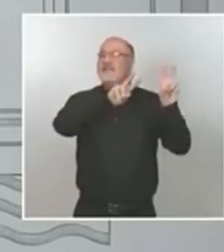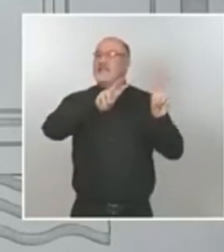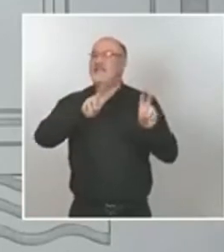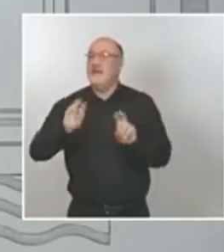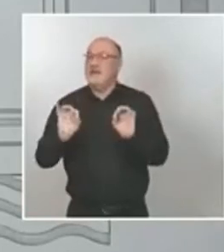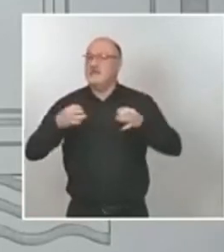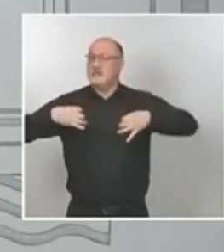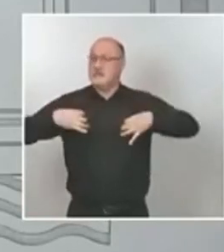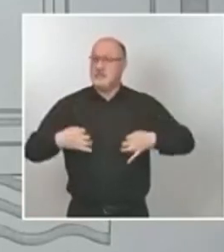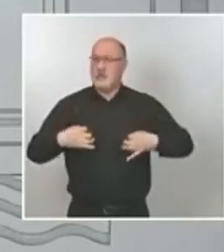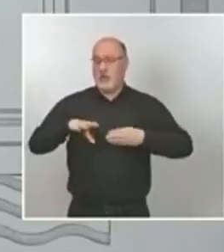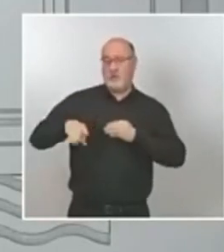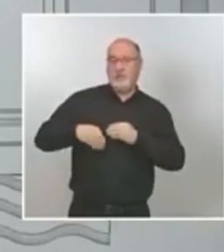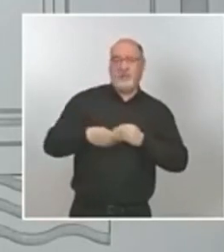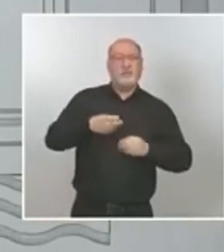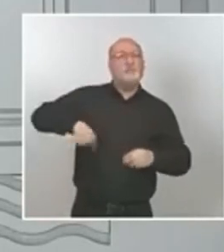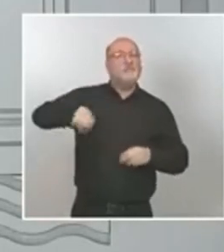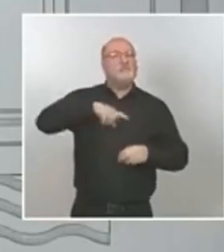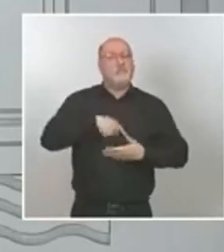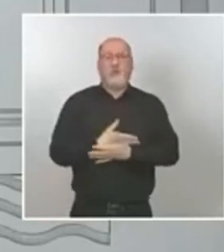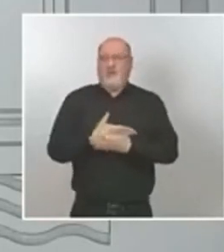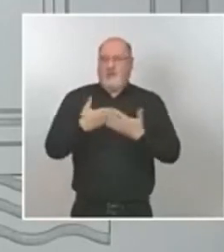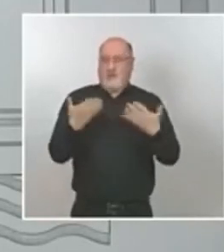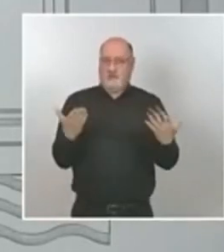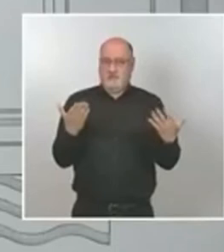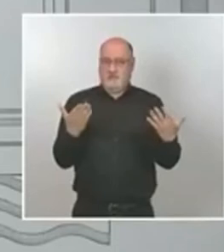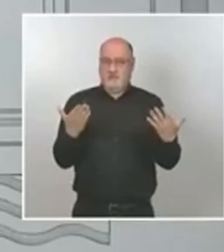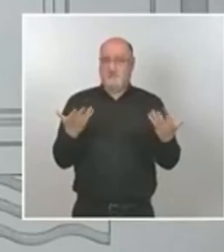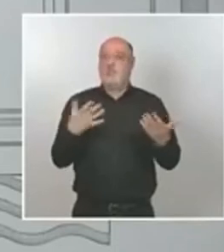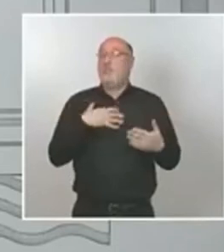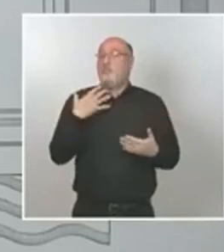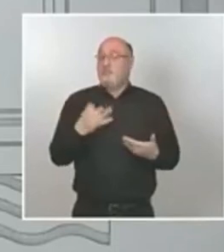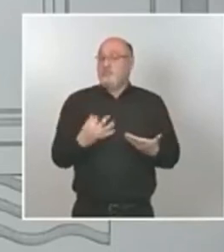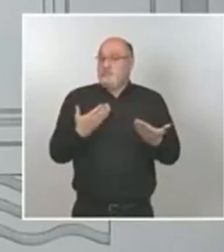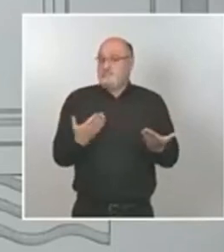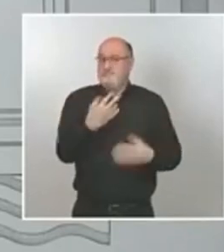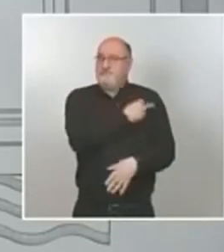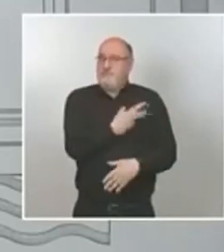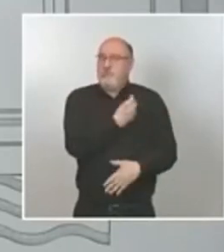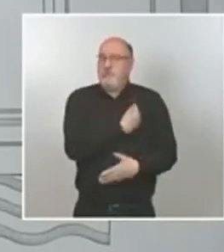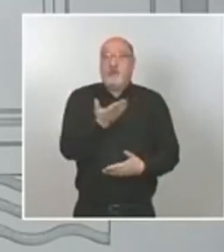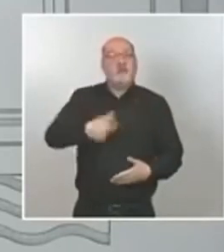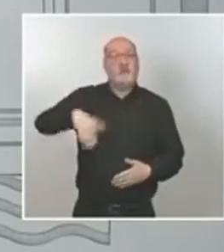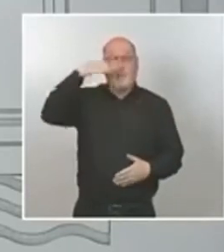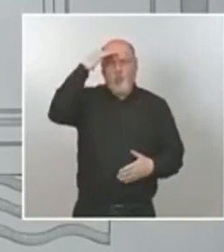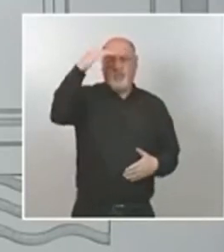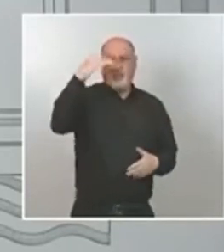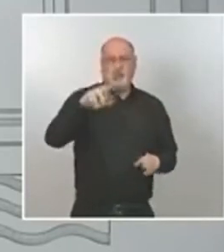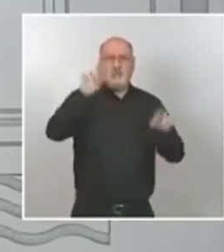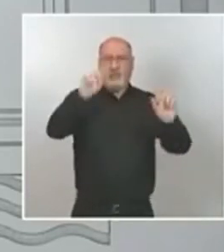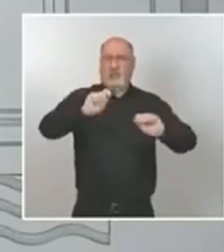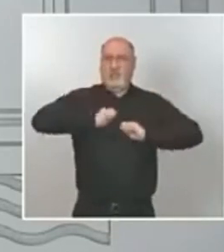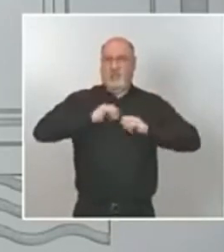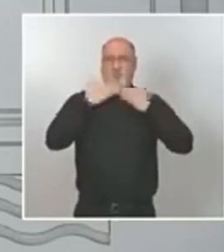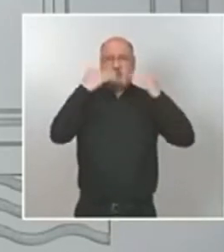contribuir a esa generación de confianza puesto que estamos ante vacunas que son nuestro horizonte de esperanza es lo que nos va a